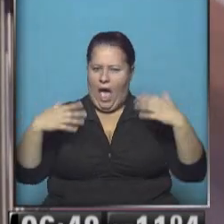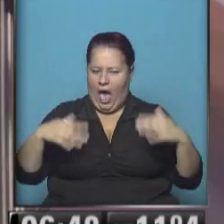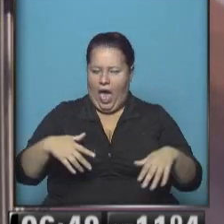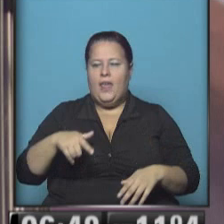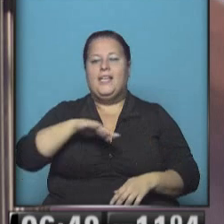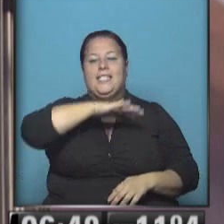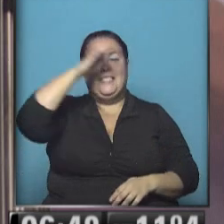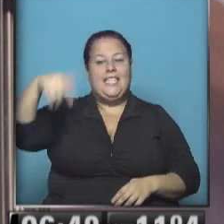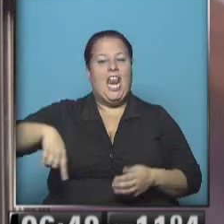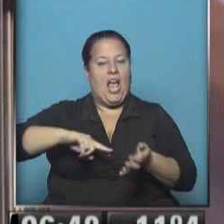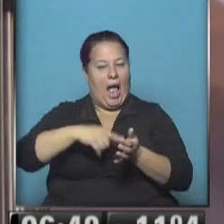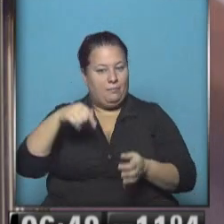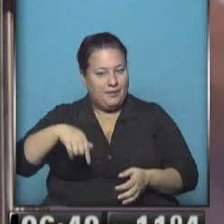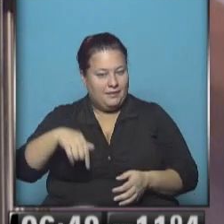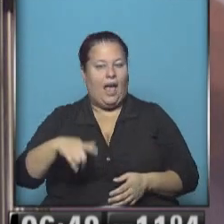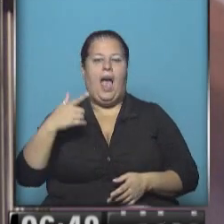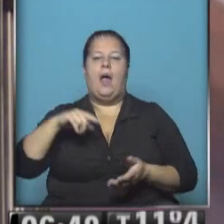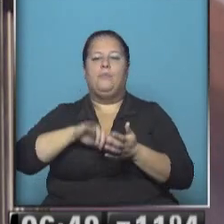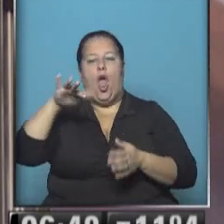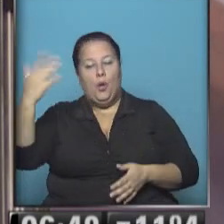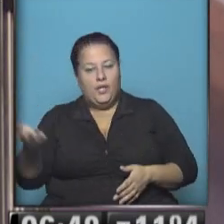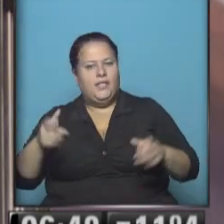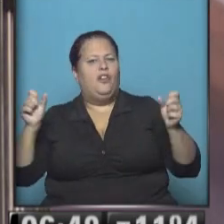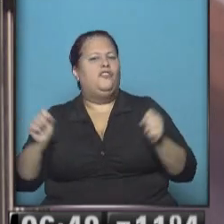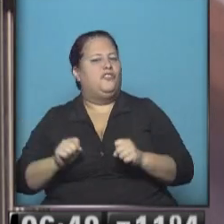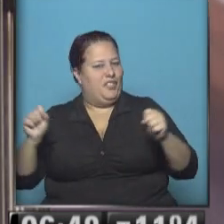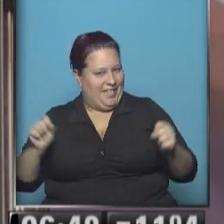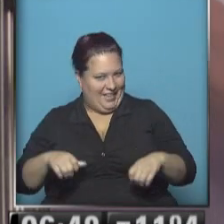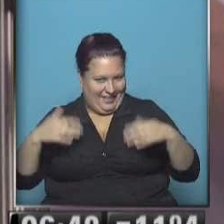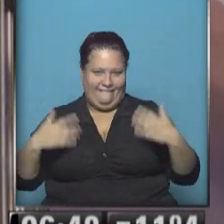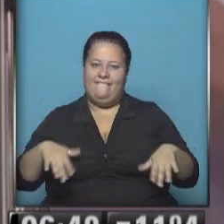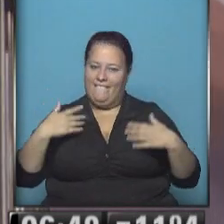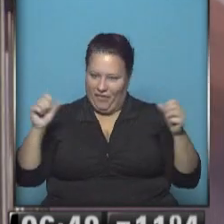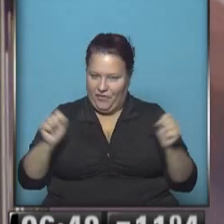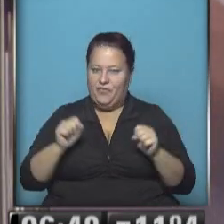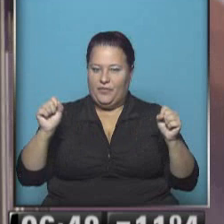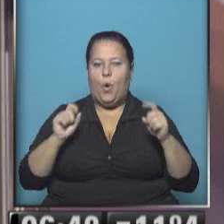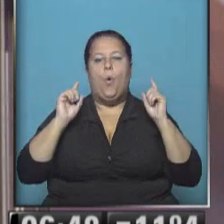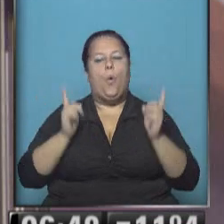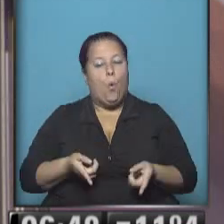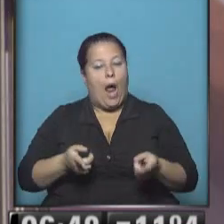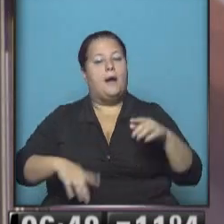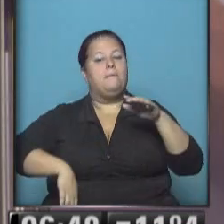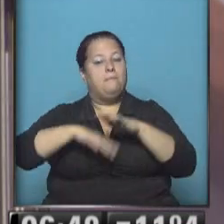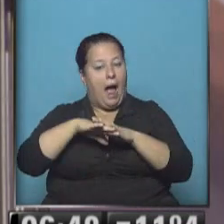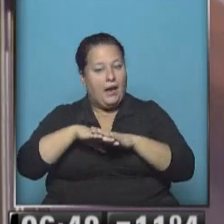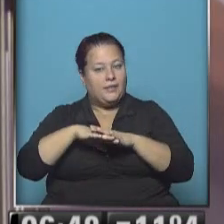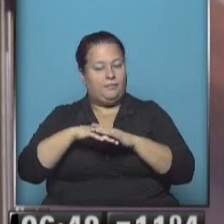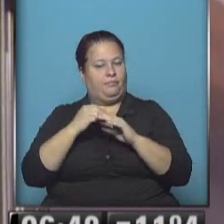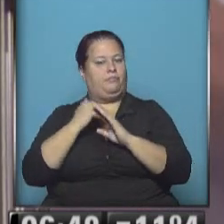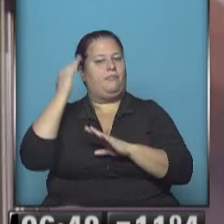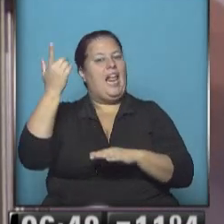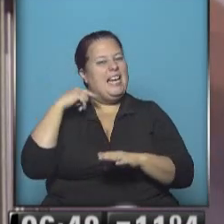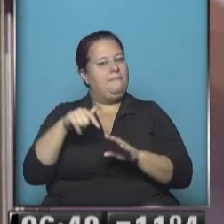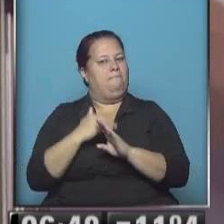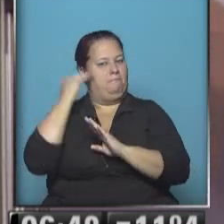sobre el cielo de la ciudad de Buenos Aires, el Gran Buenos Aires. Hace frío, si hace frío, de todos modos, la máxima va a superar a la